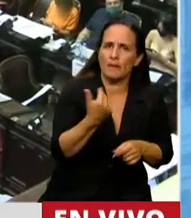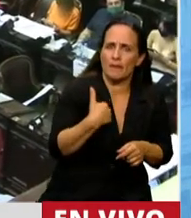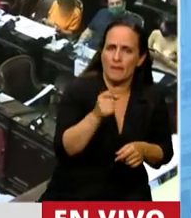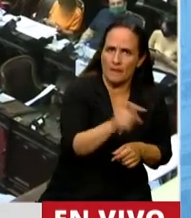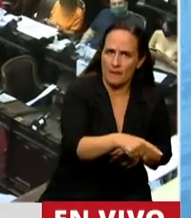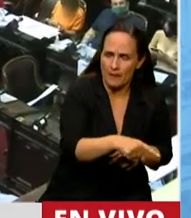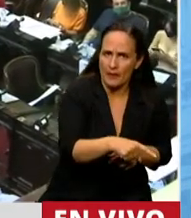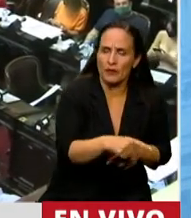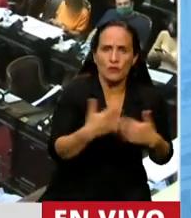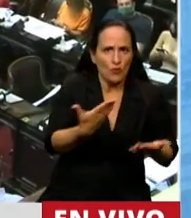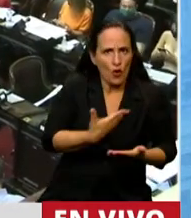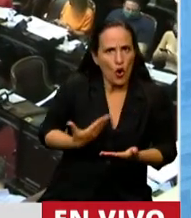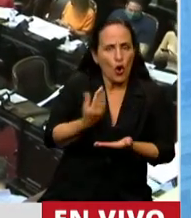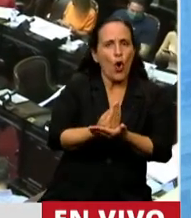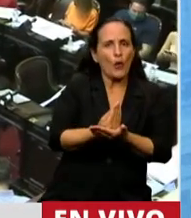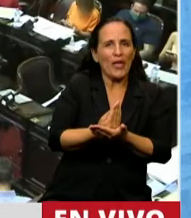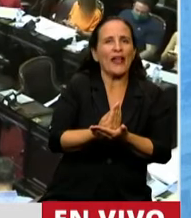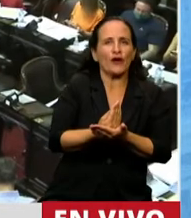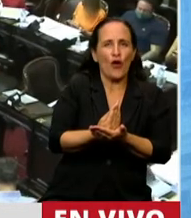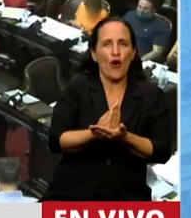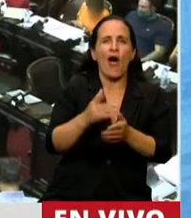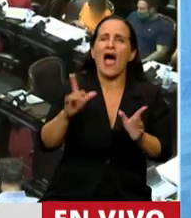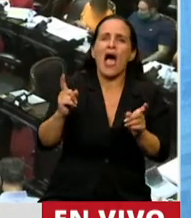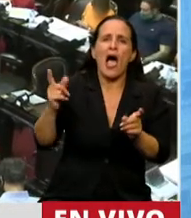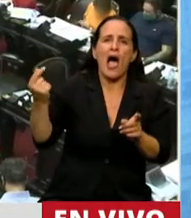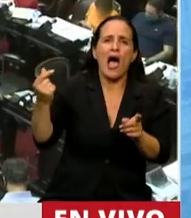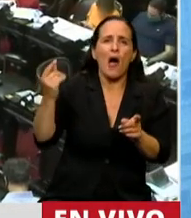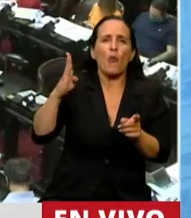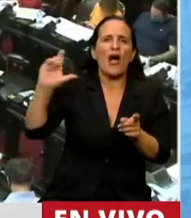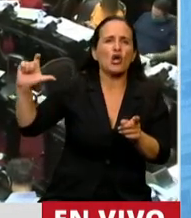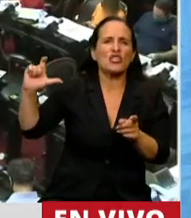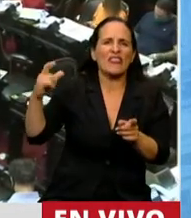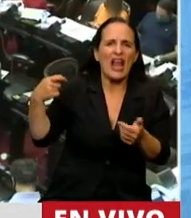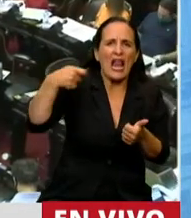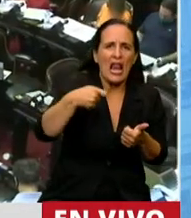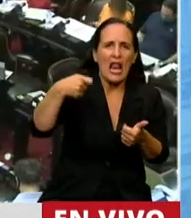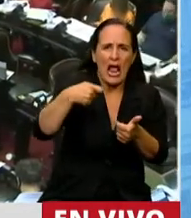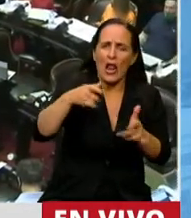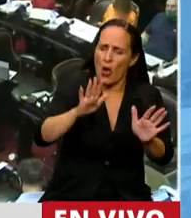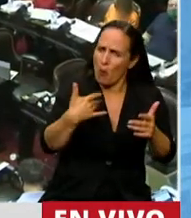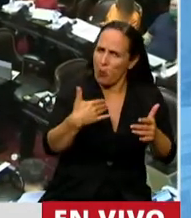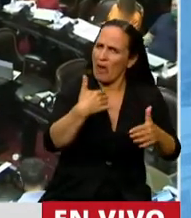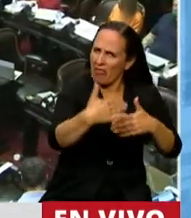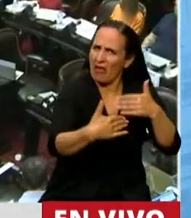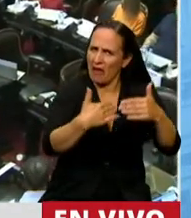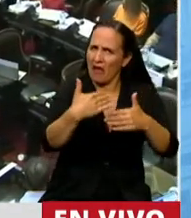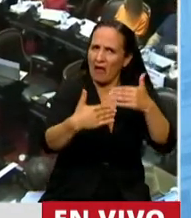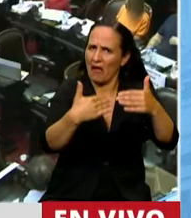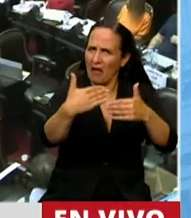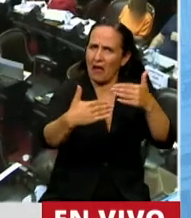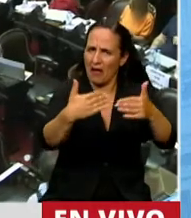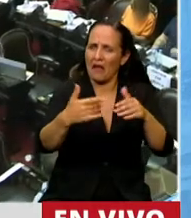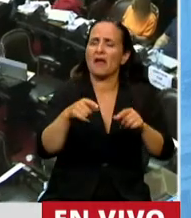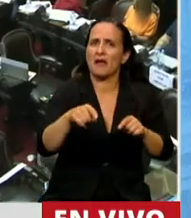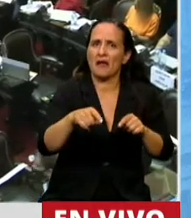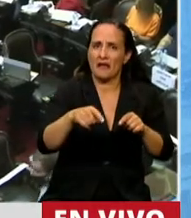lo que le permitió al Gobierno depender menos de los adelantos transitorios del Banco Central, incluso pudiendo amortizar parte de ellos en